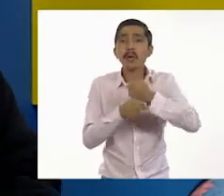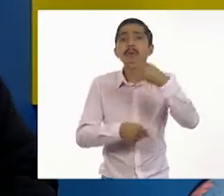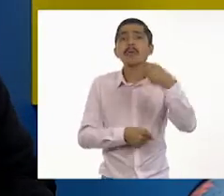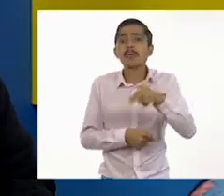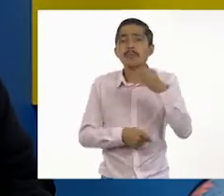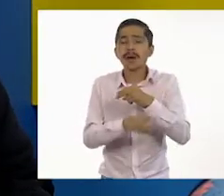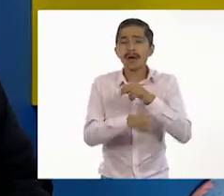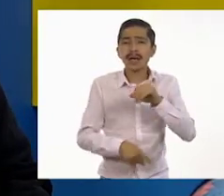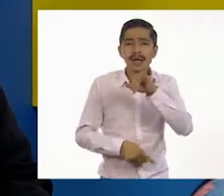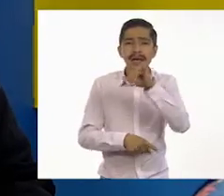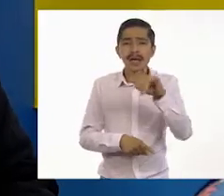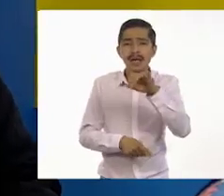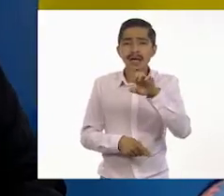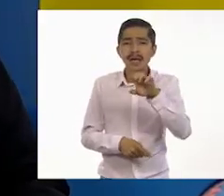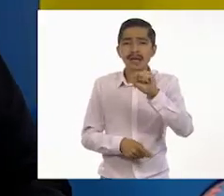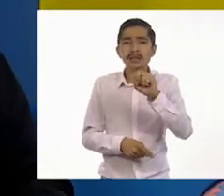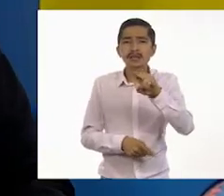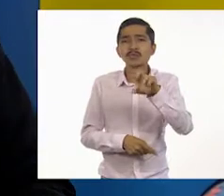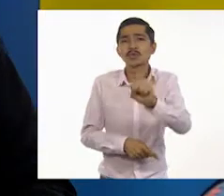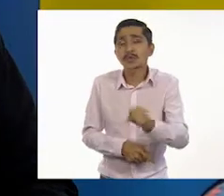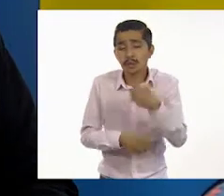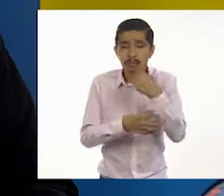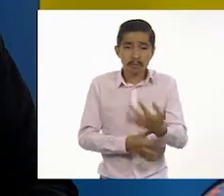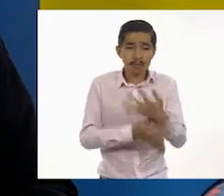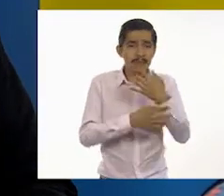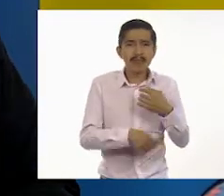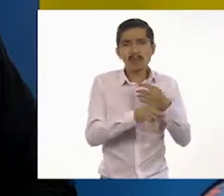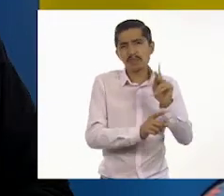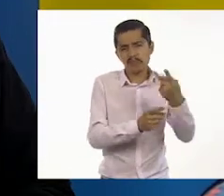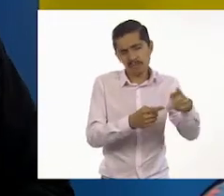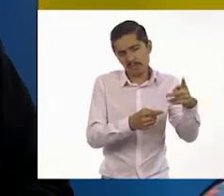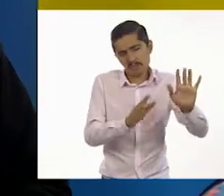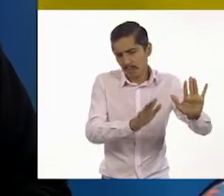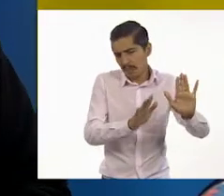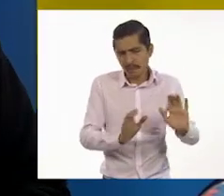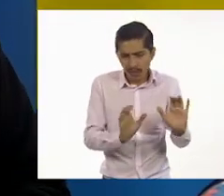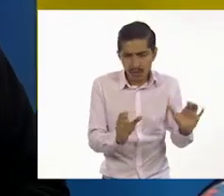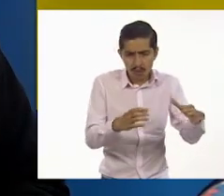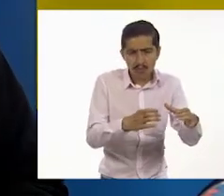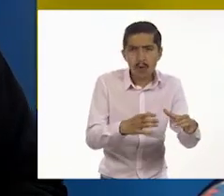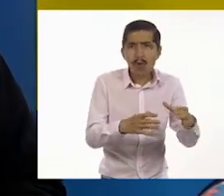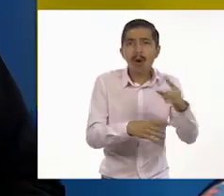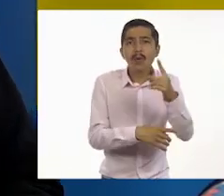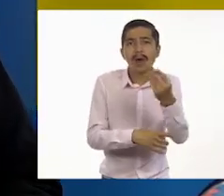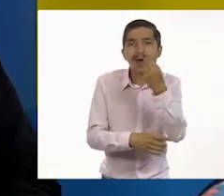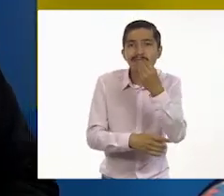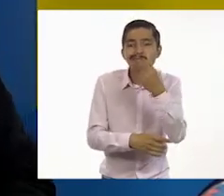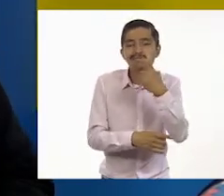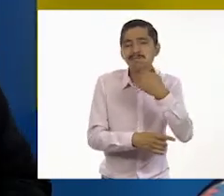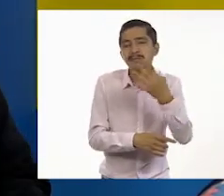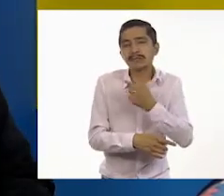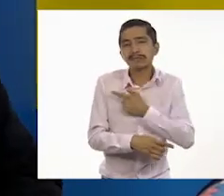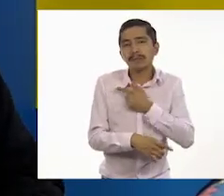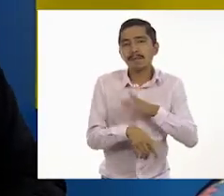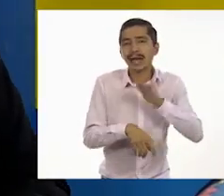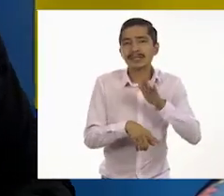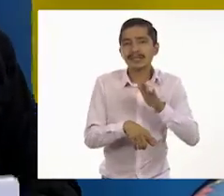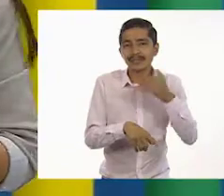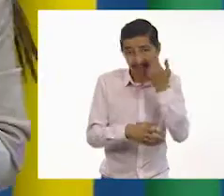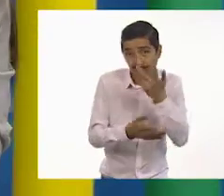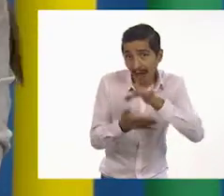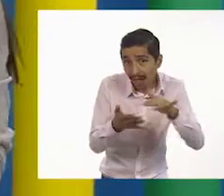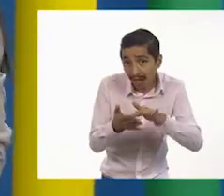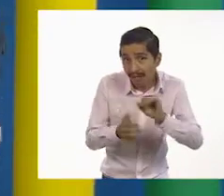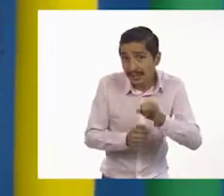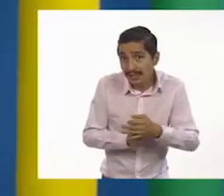llama Jesús. Nos cuenta un poco de su comunidad y de un alimento que le gusta mucho. ¿Quieren que la leamos? Sí,